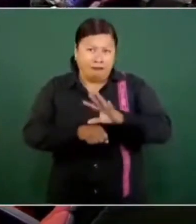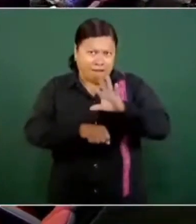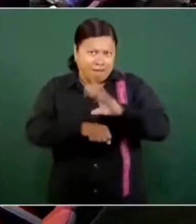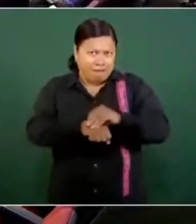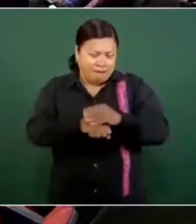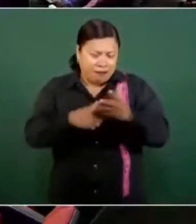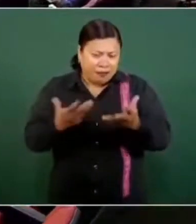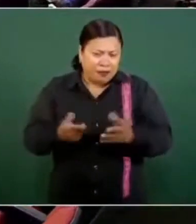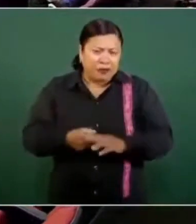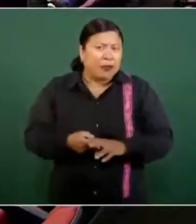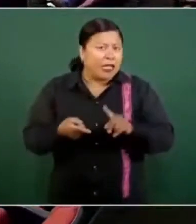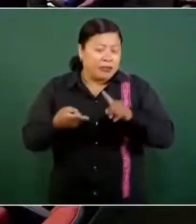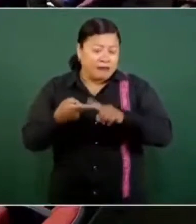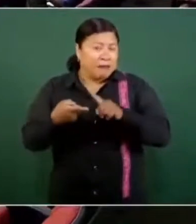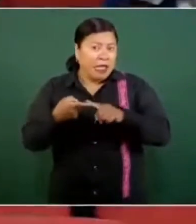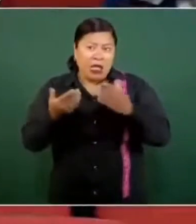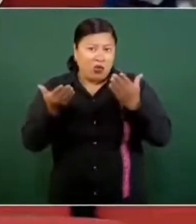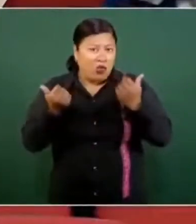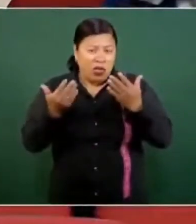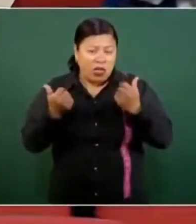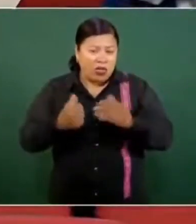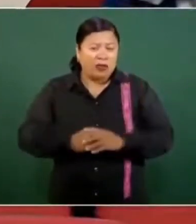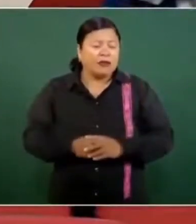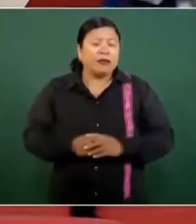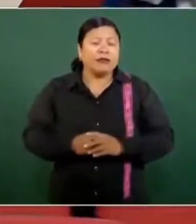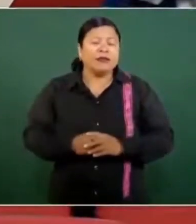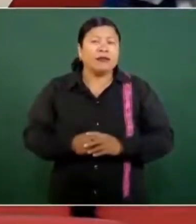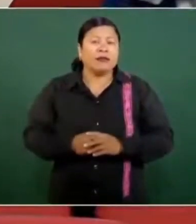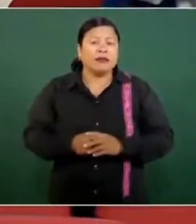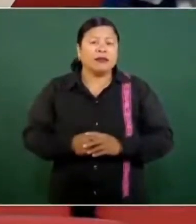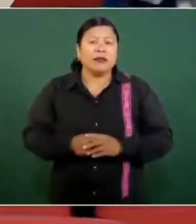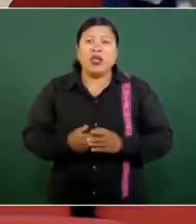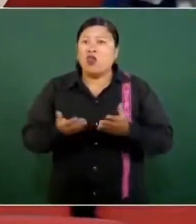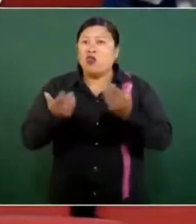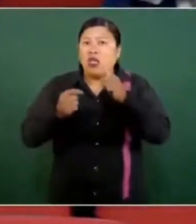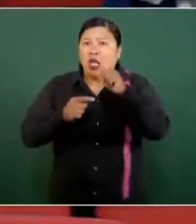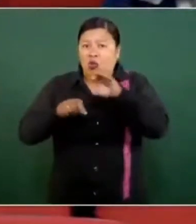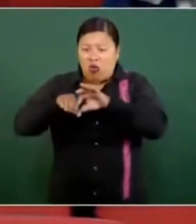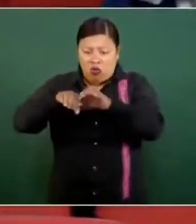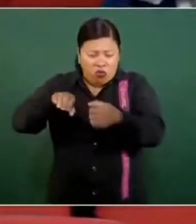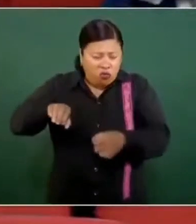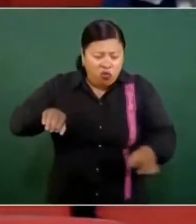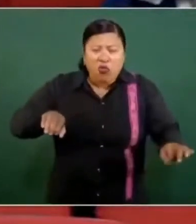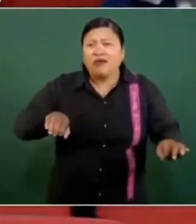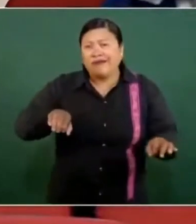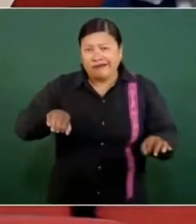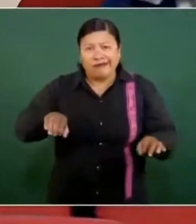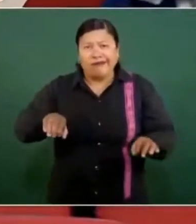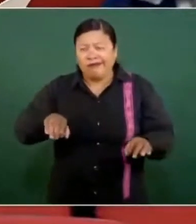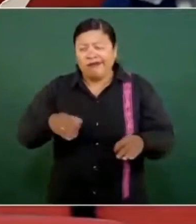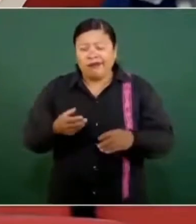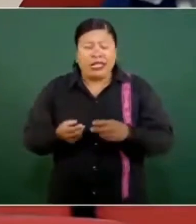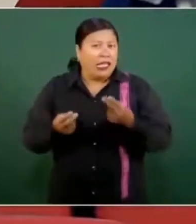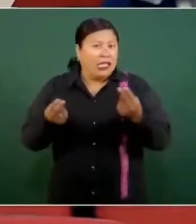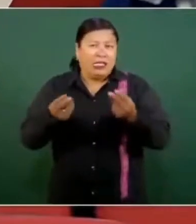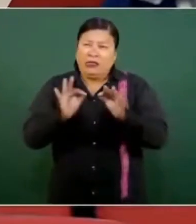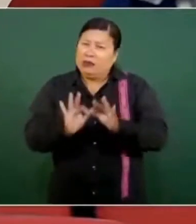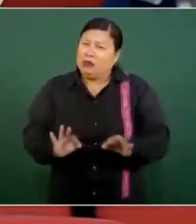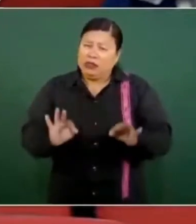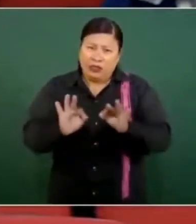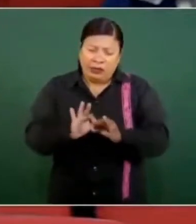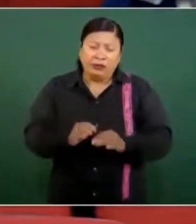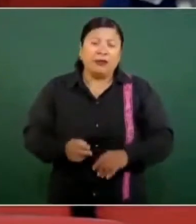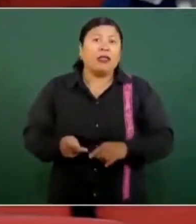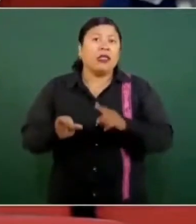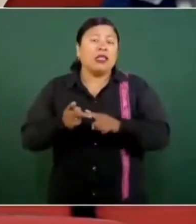No cuenta, primero que nada, con suficiente agua potable para responder a la demanda de este vital líquido. Los